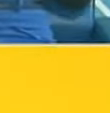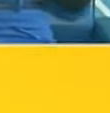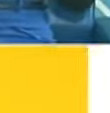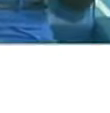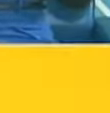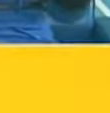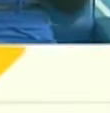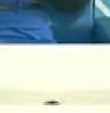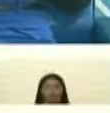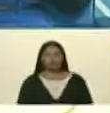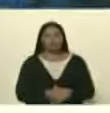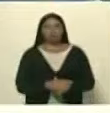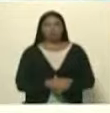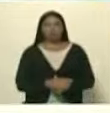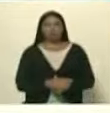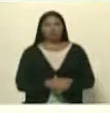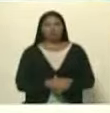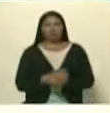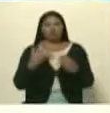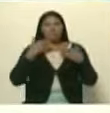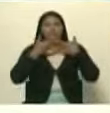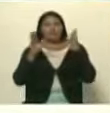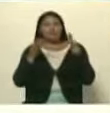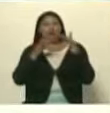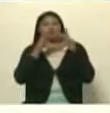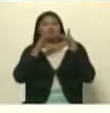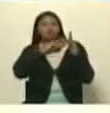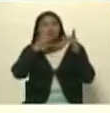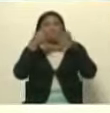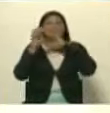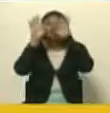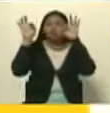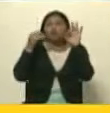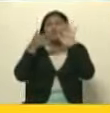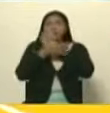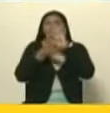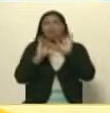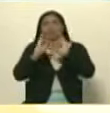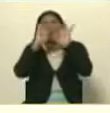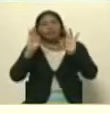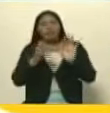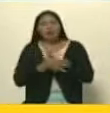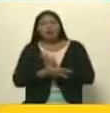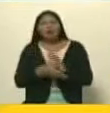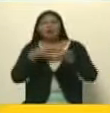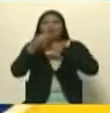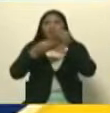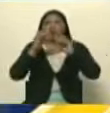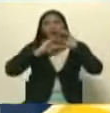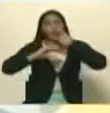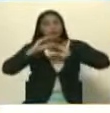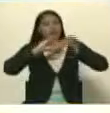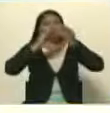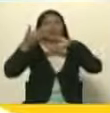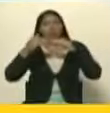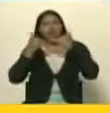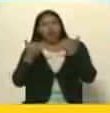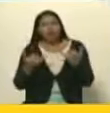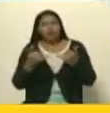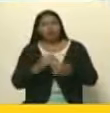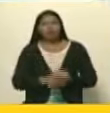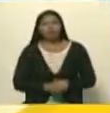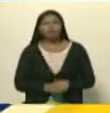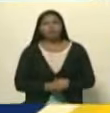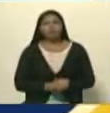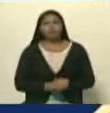Alternativos, que nos permite conocer las diferentes miradas sobre ese rol protagónico que jugaron los medios comunitarios. Los comunicadores de